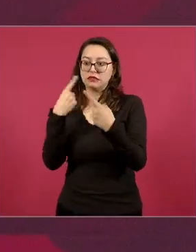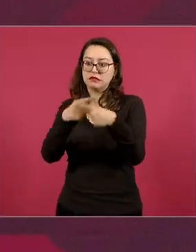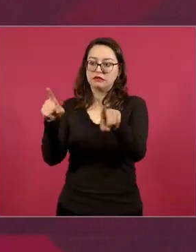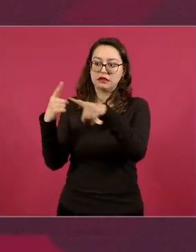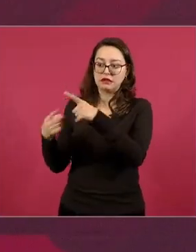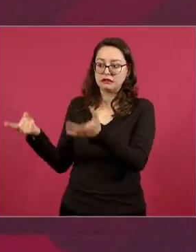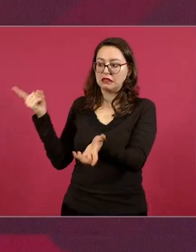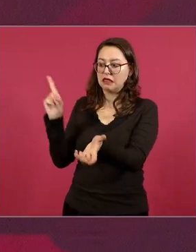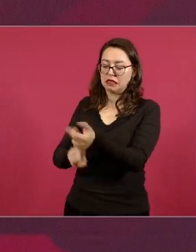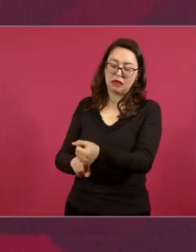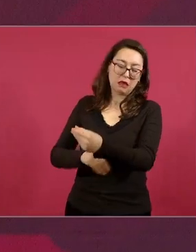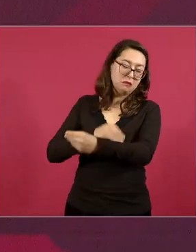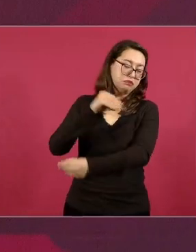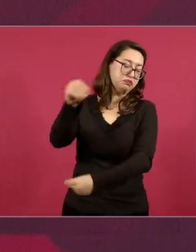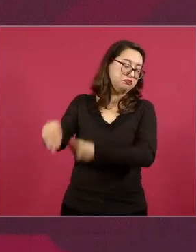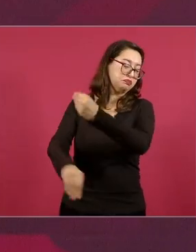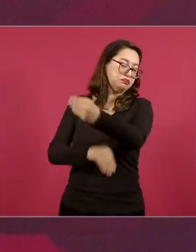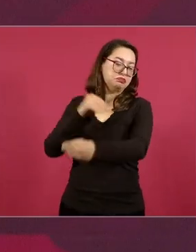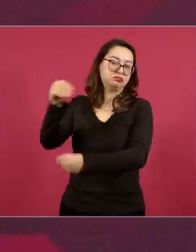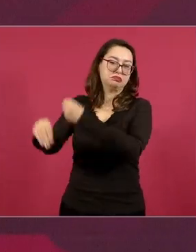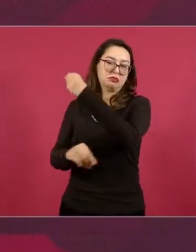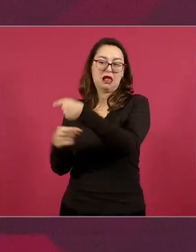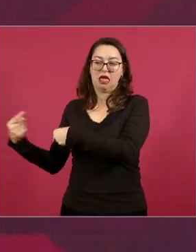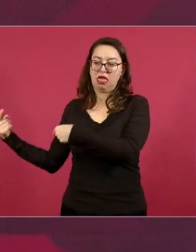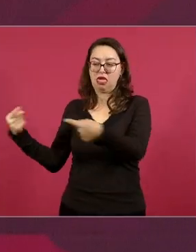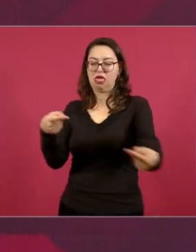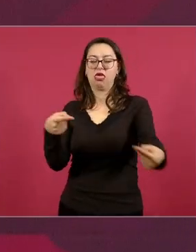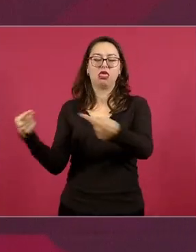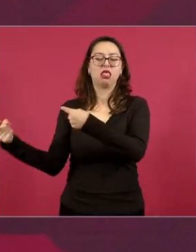meterse en eso es